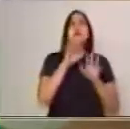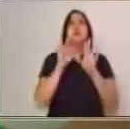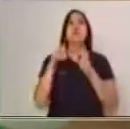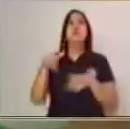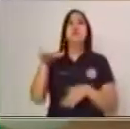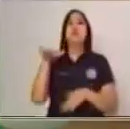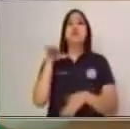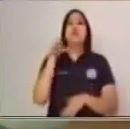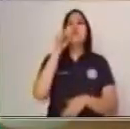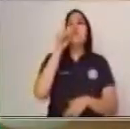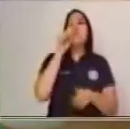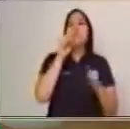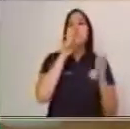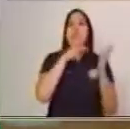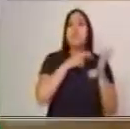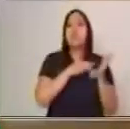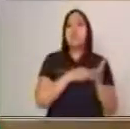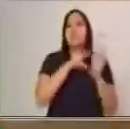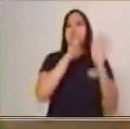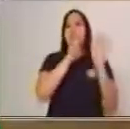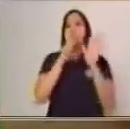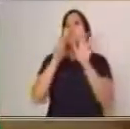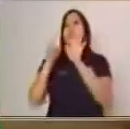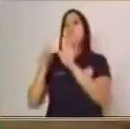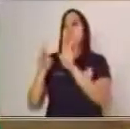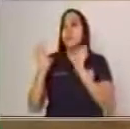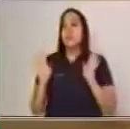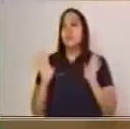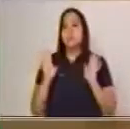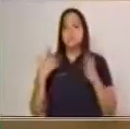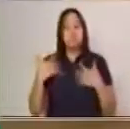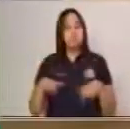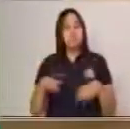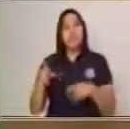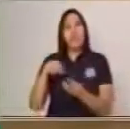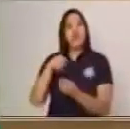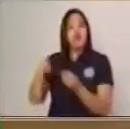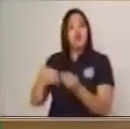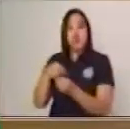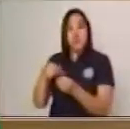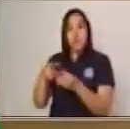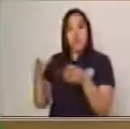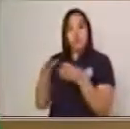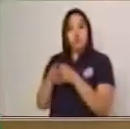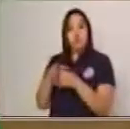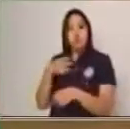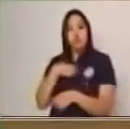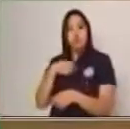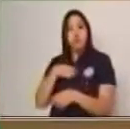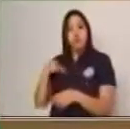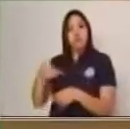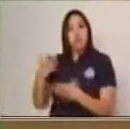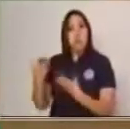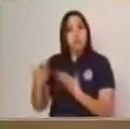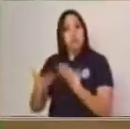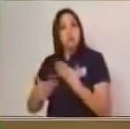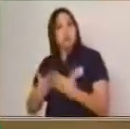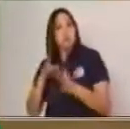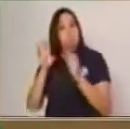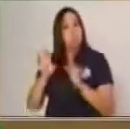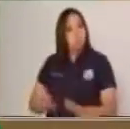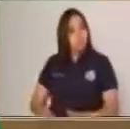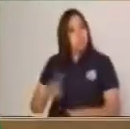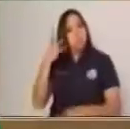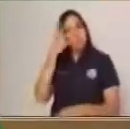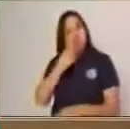1796. Su familia formaba parte de la nobleza local. Su padre,